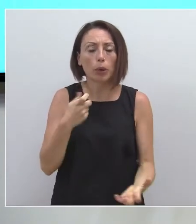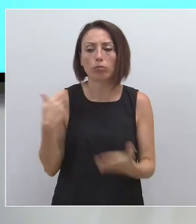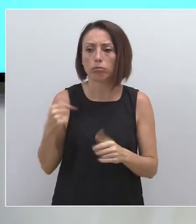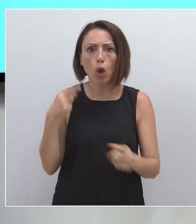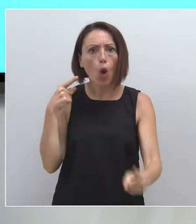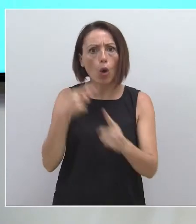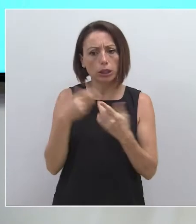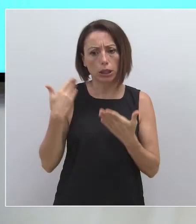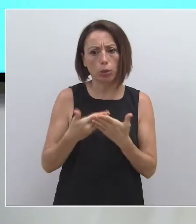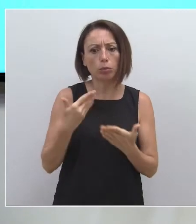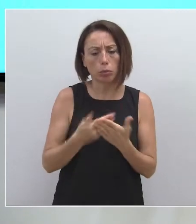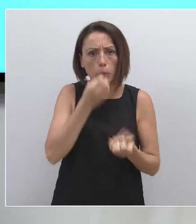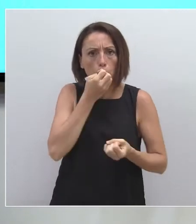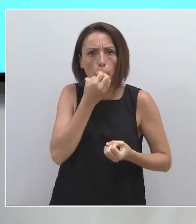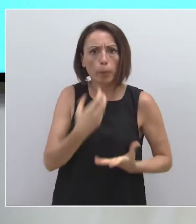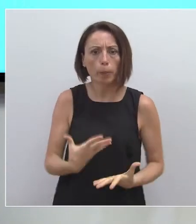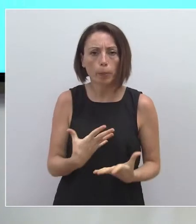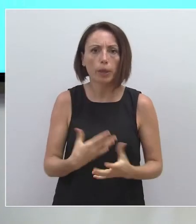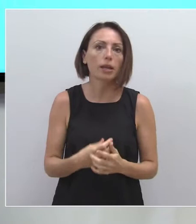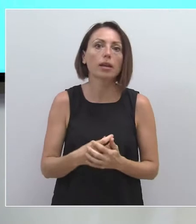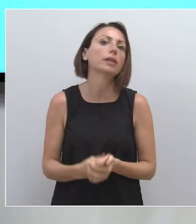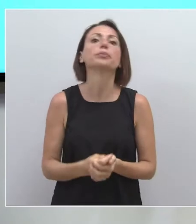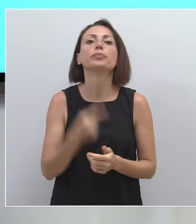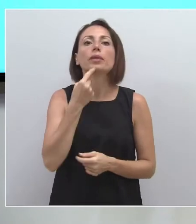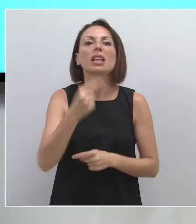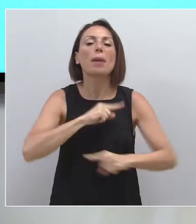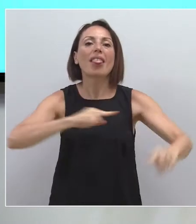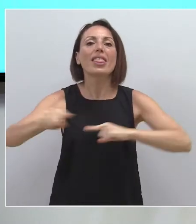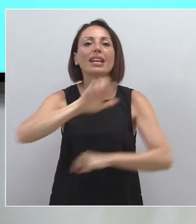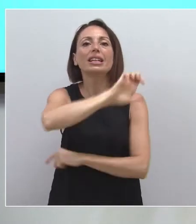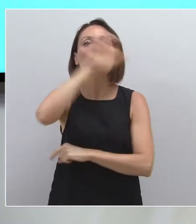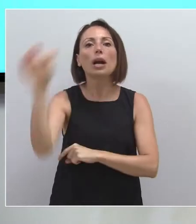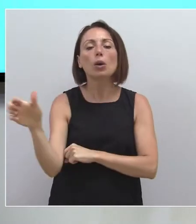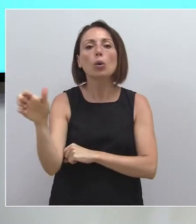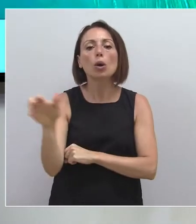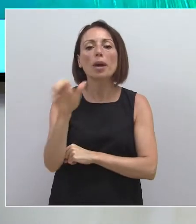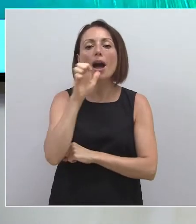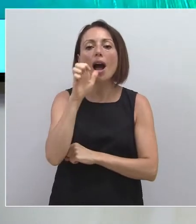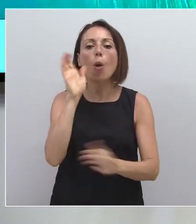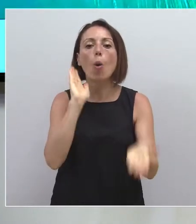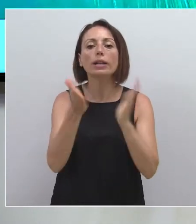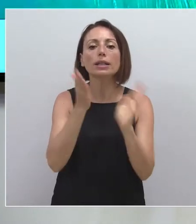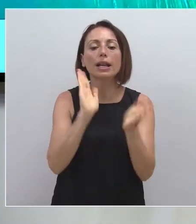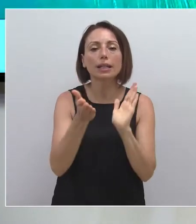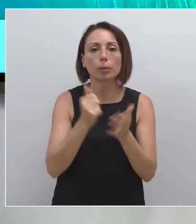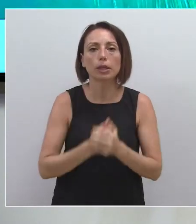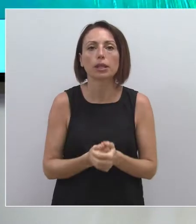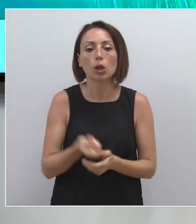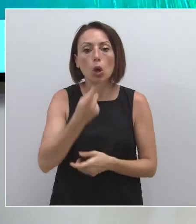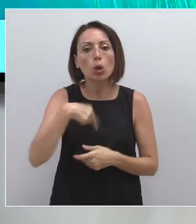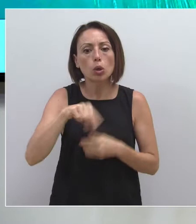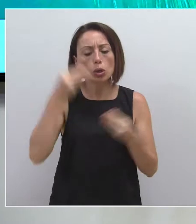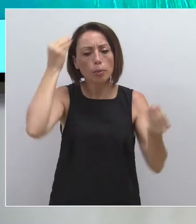objetivos y plazos marcados por la Directiva Europea de Tratamiento de Aguas Residuales Urbanas y que nos planteamos como